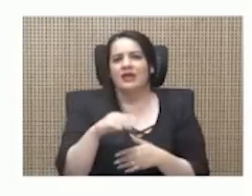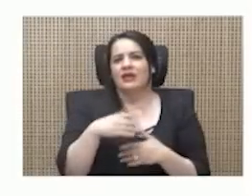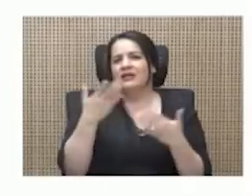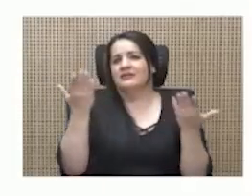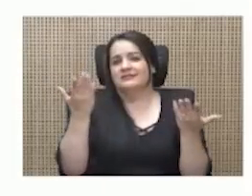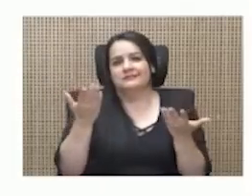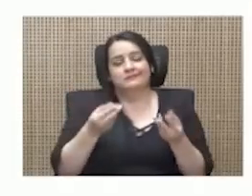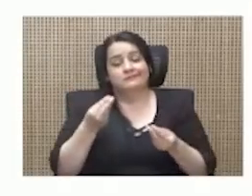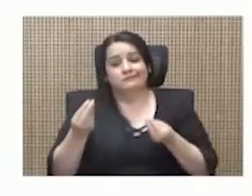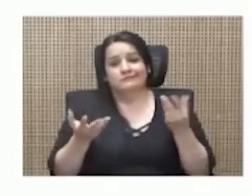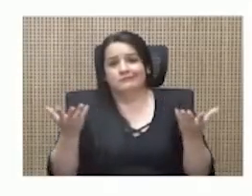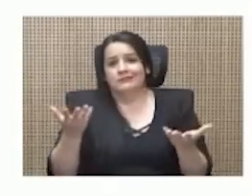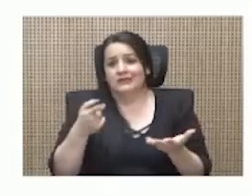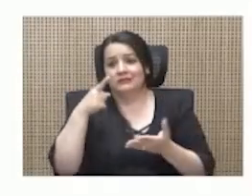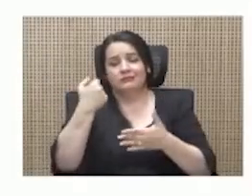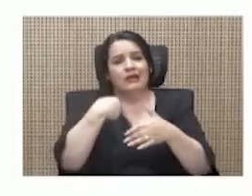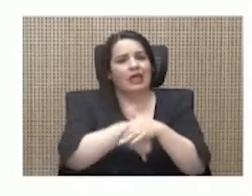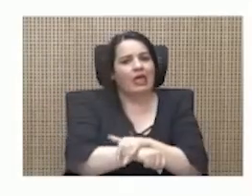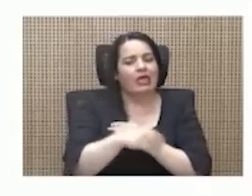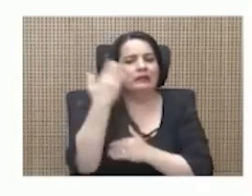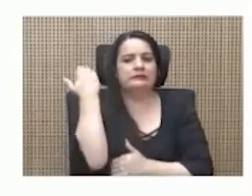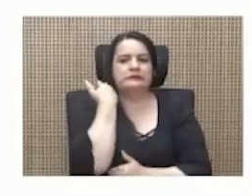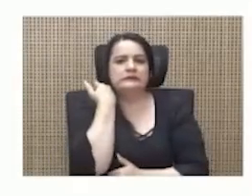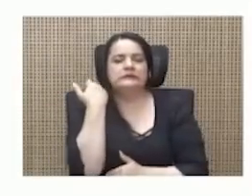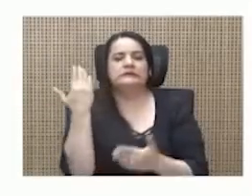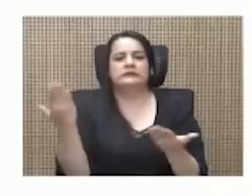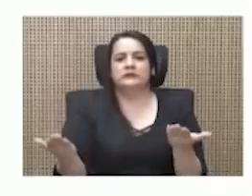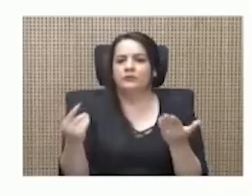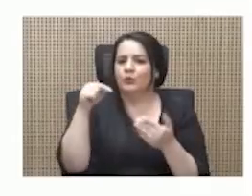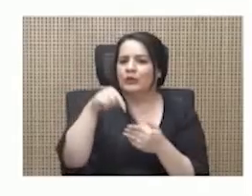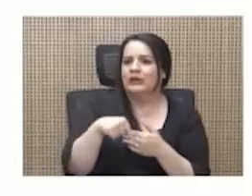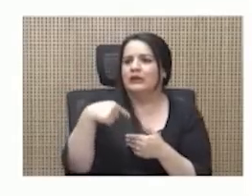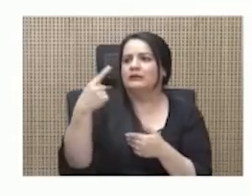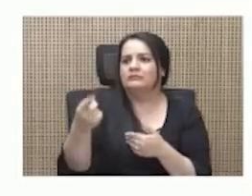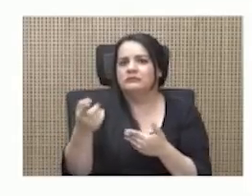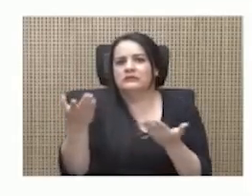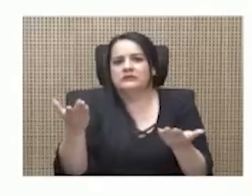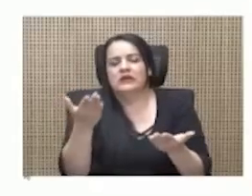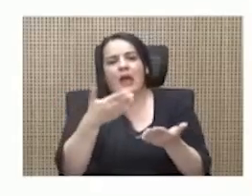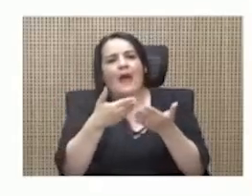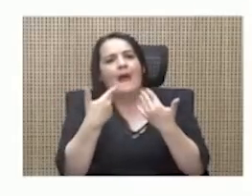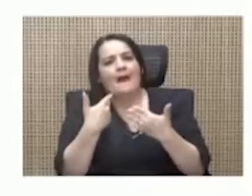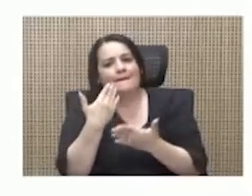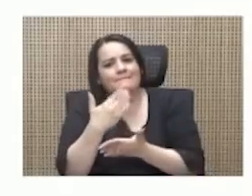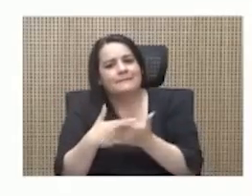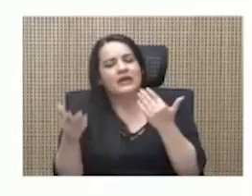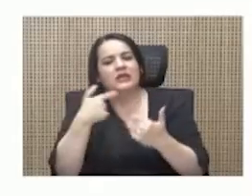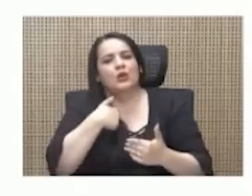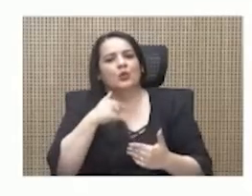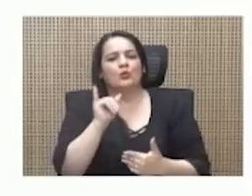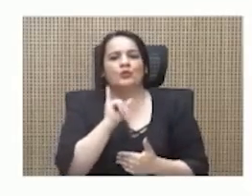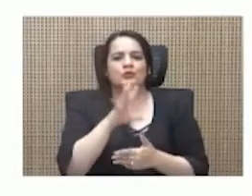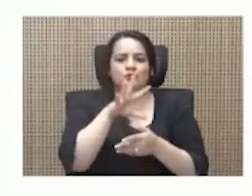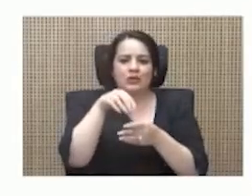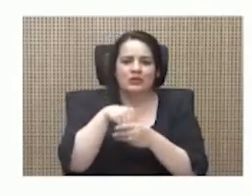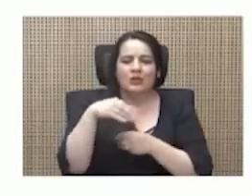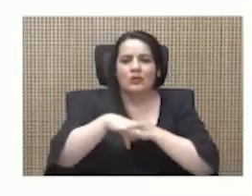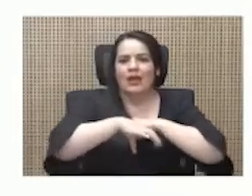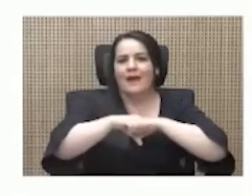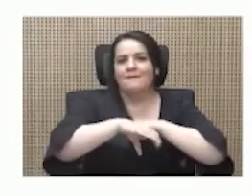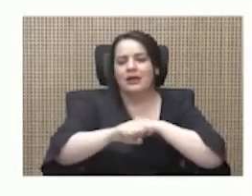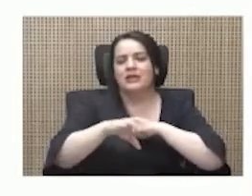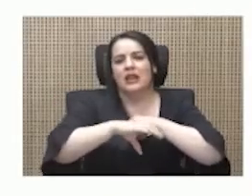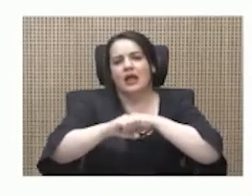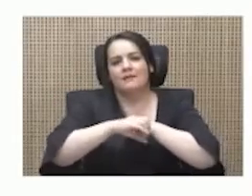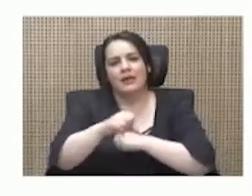pucha, meten la pata por aquí, meten la pata por allá, huevón, aparte que estoy, ahorita estoy con lo de la campaña, ma, la campaña